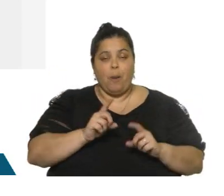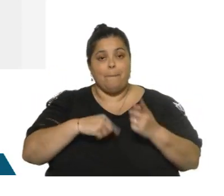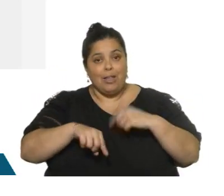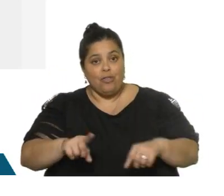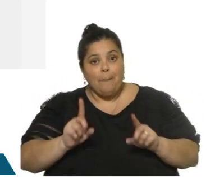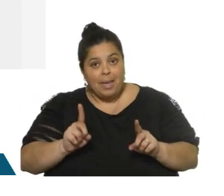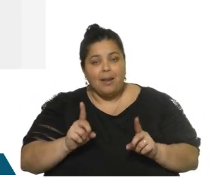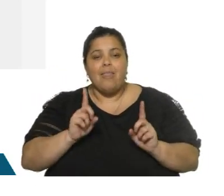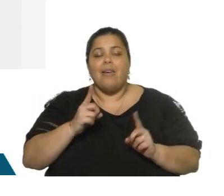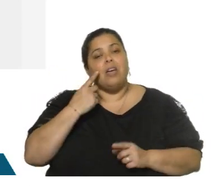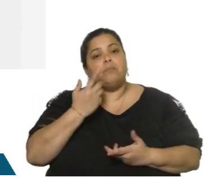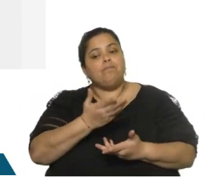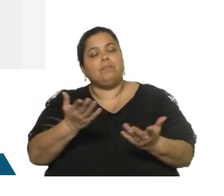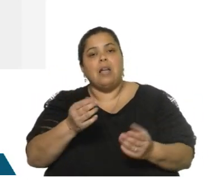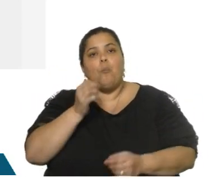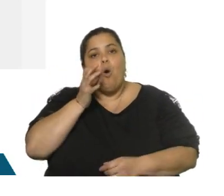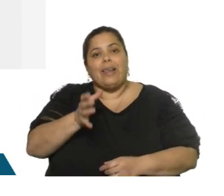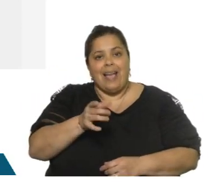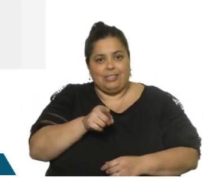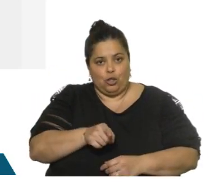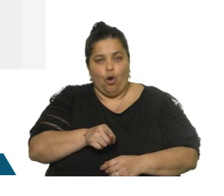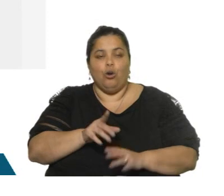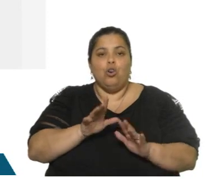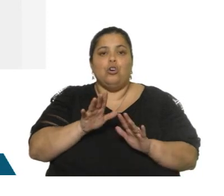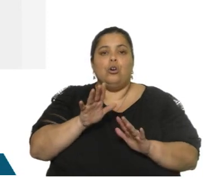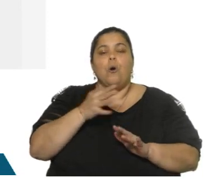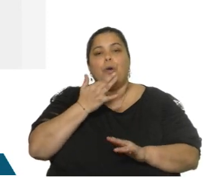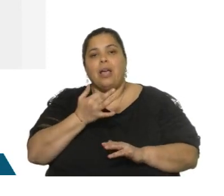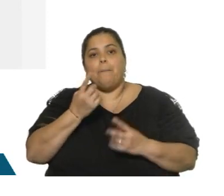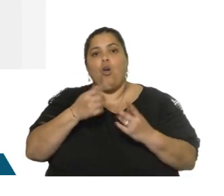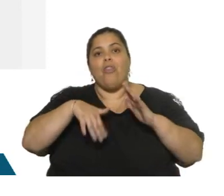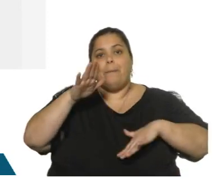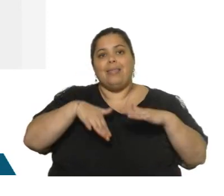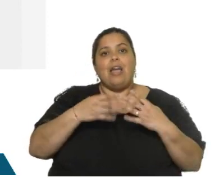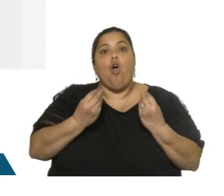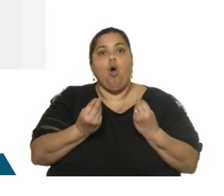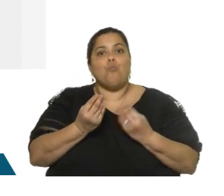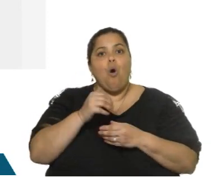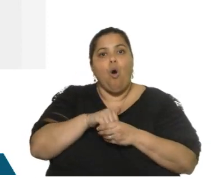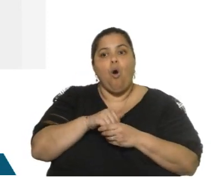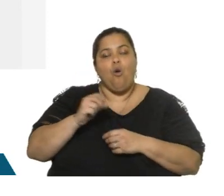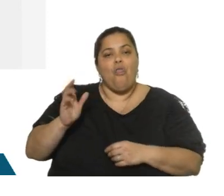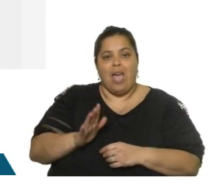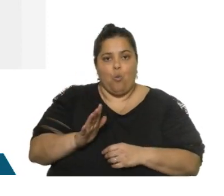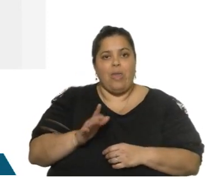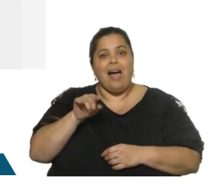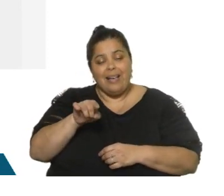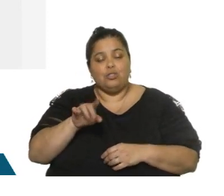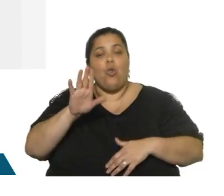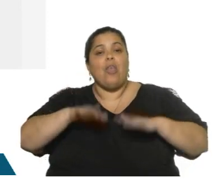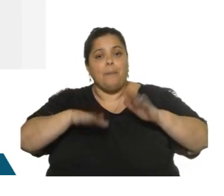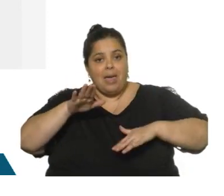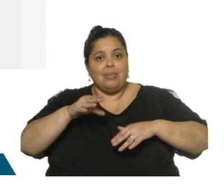niveles prudentes de exposición al riesgo en referencia a la estructura de la deuda. De esto dependerá mantener una trayectoria